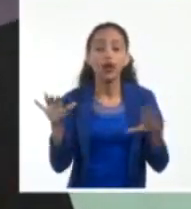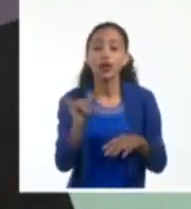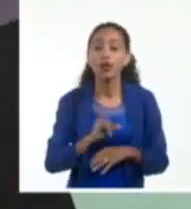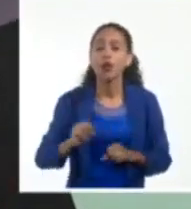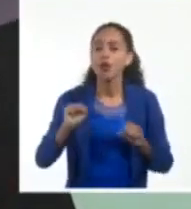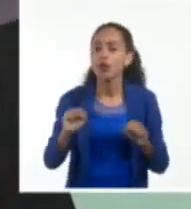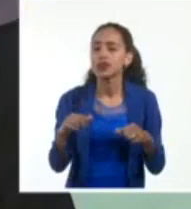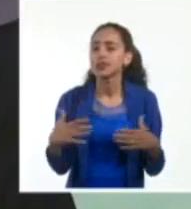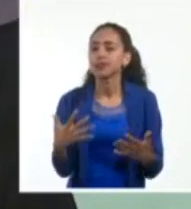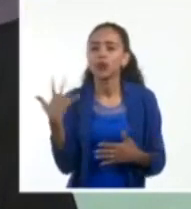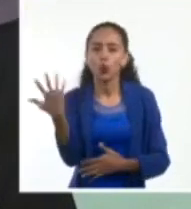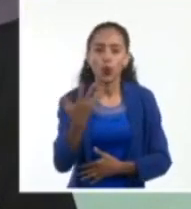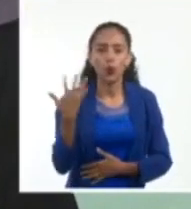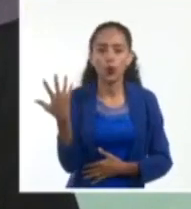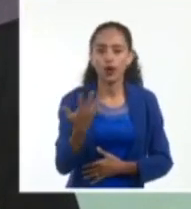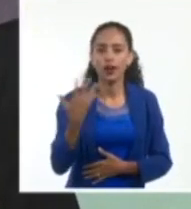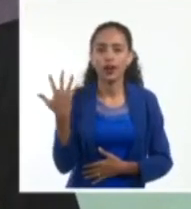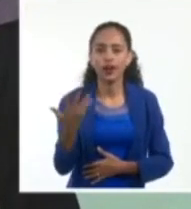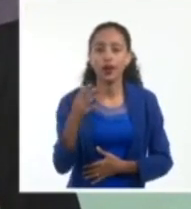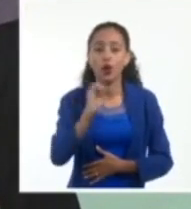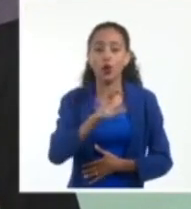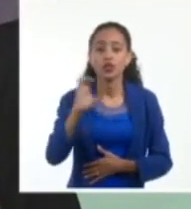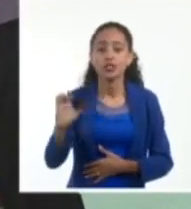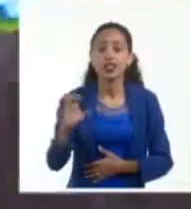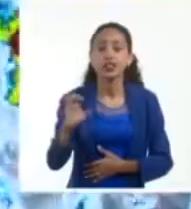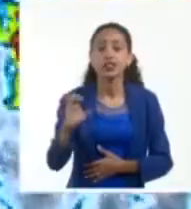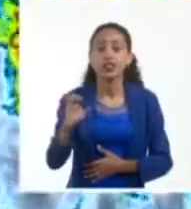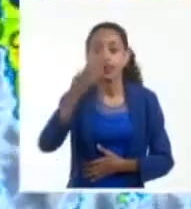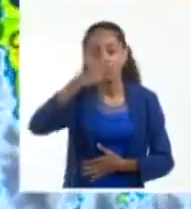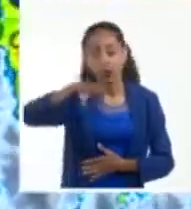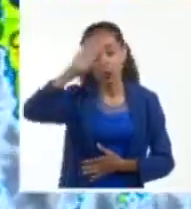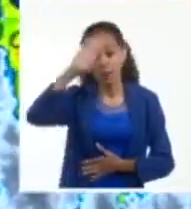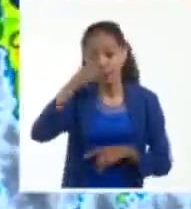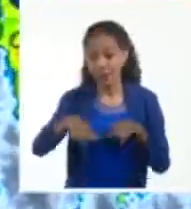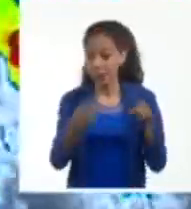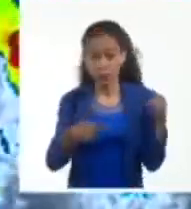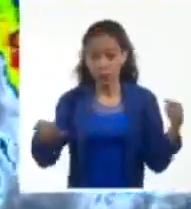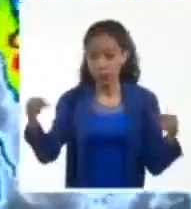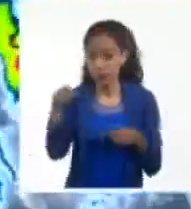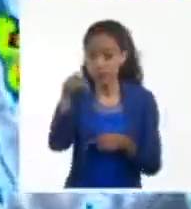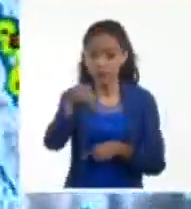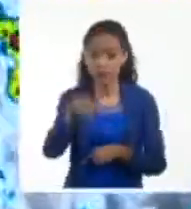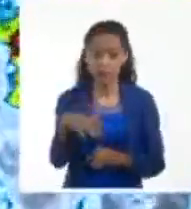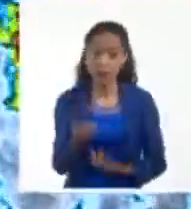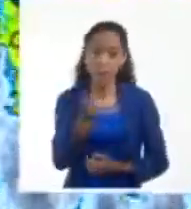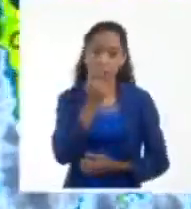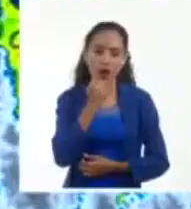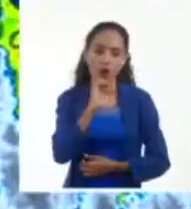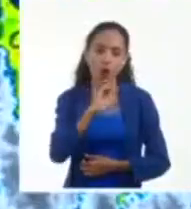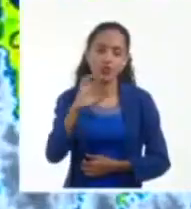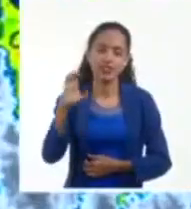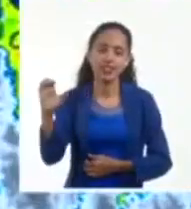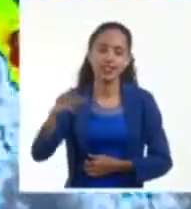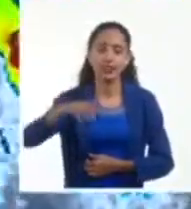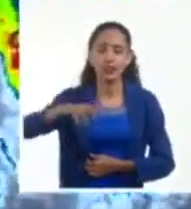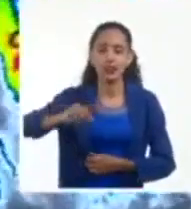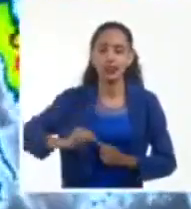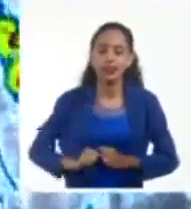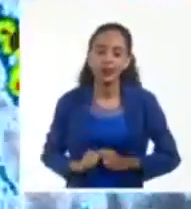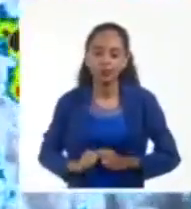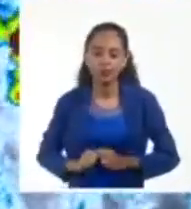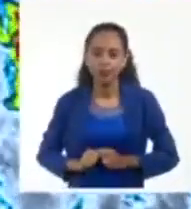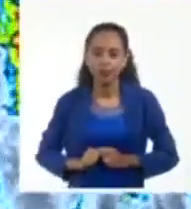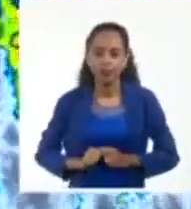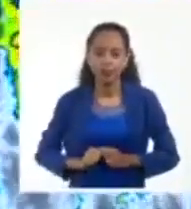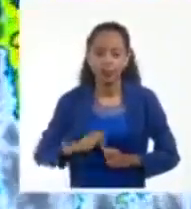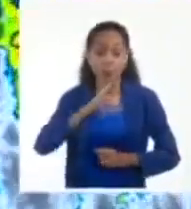fuerzas de huracán sobre el occidente del país, pero principalmente el extremo más occidental de Pinal de Río. Y en